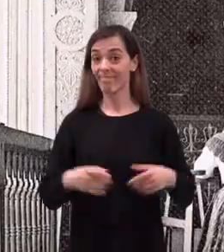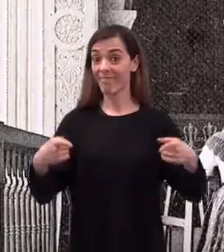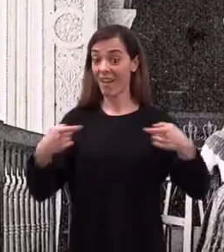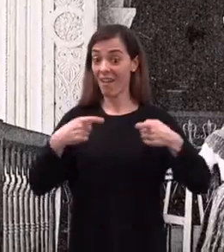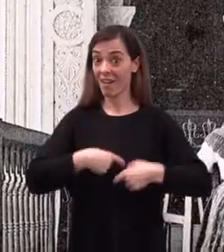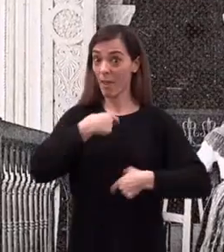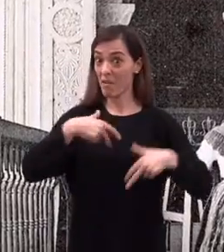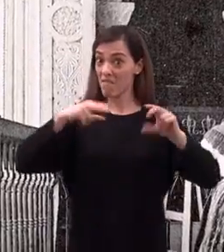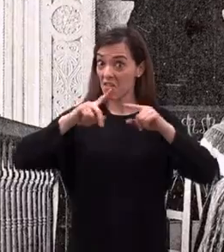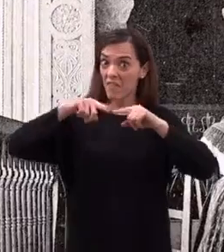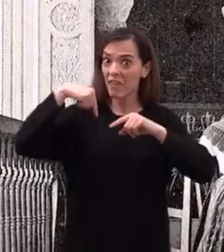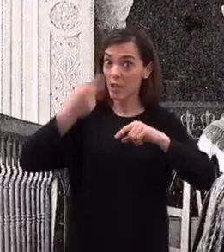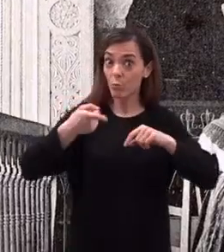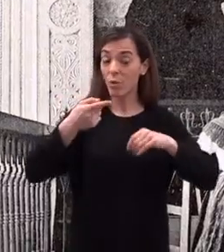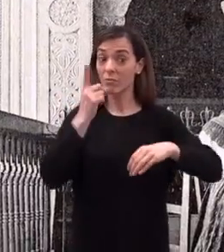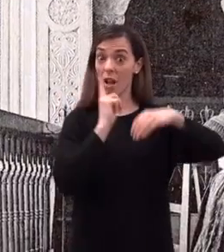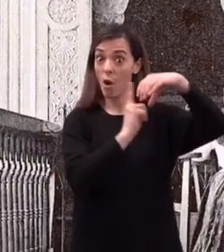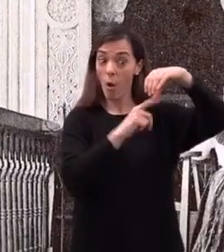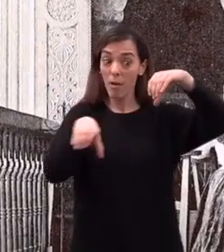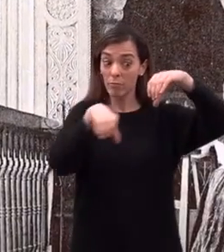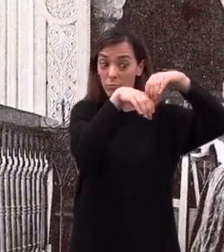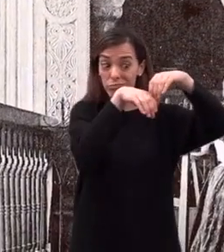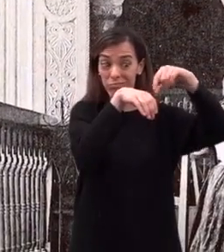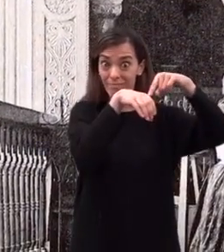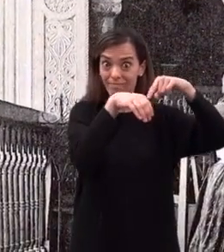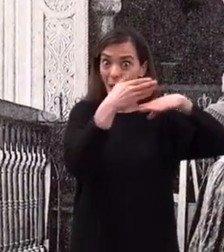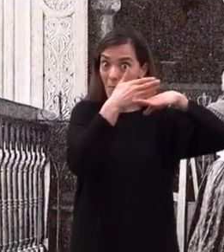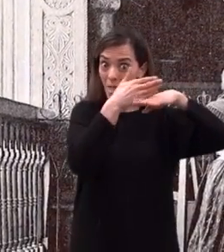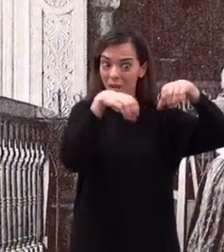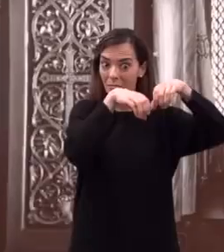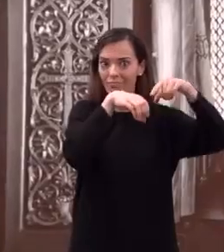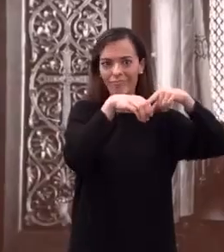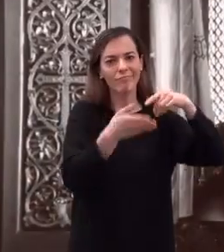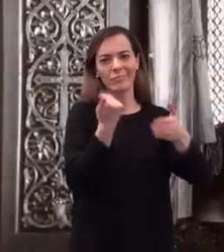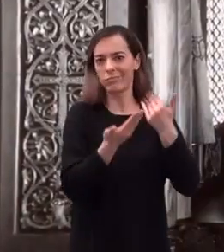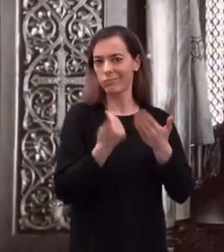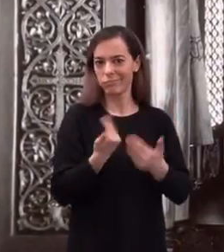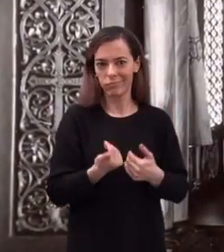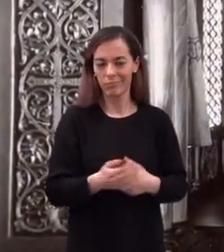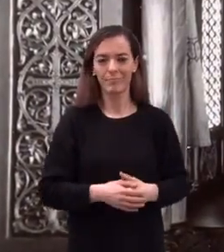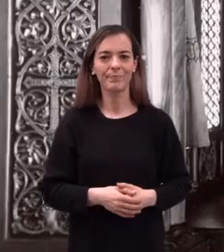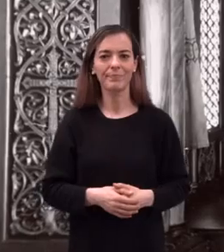Tras la pasada guerra civil, se desmontó el camarín de Frasinelli y